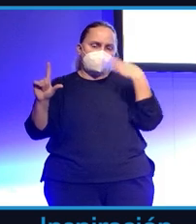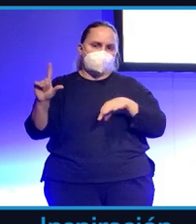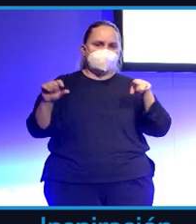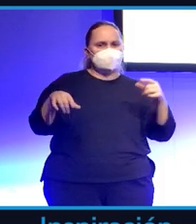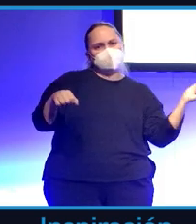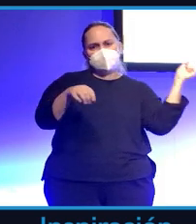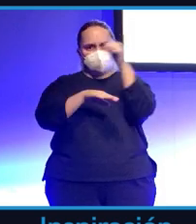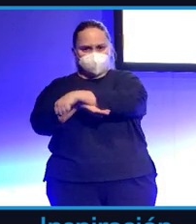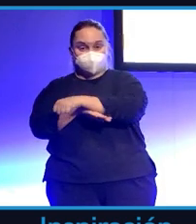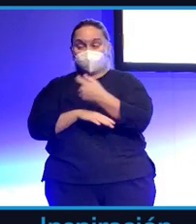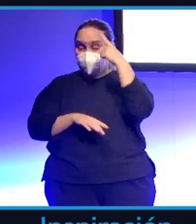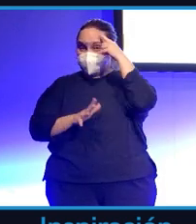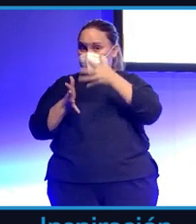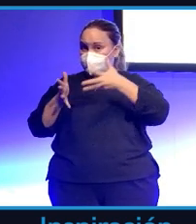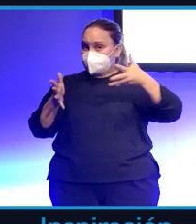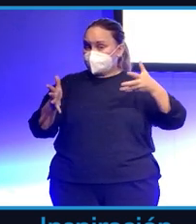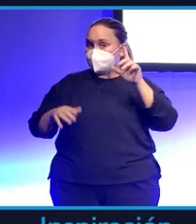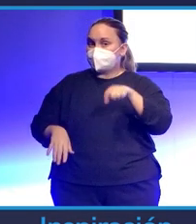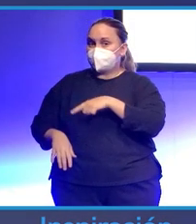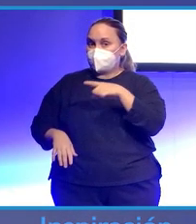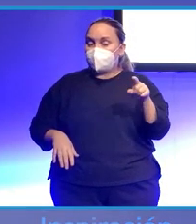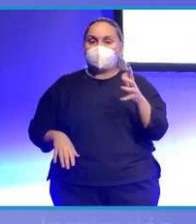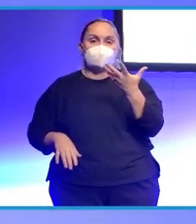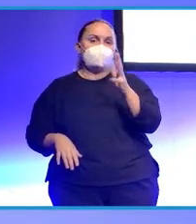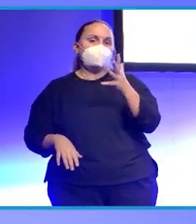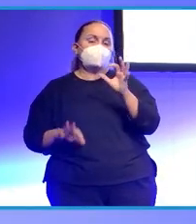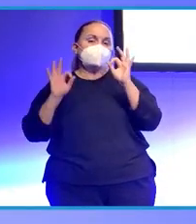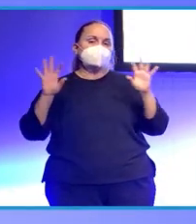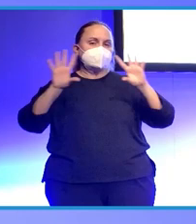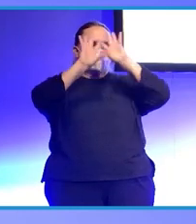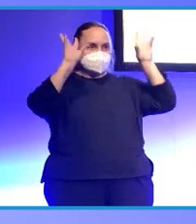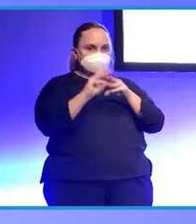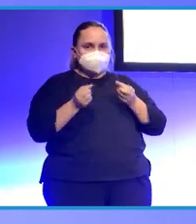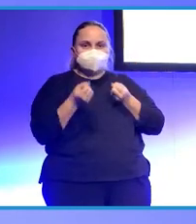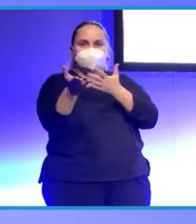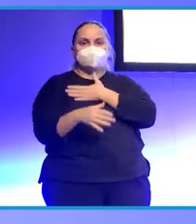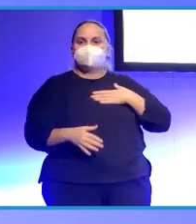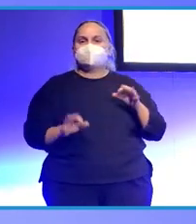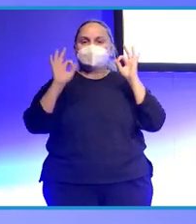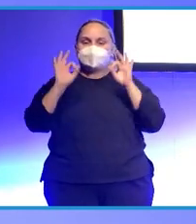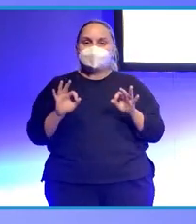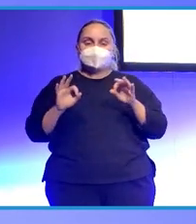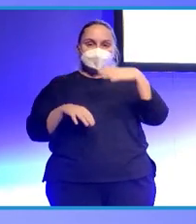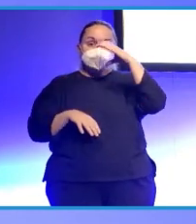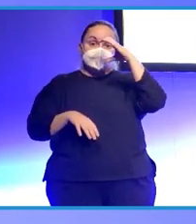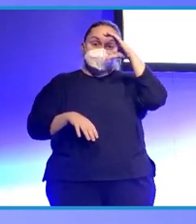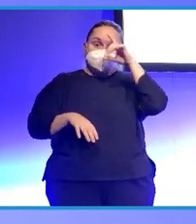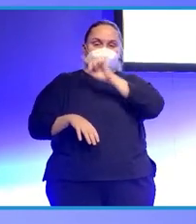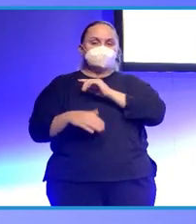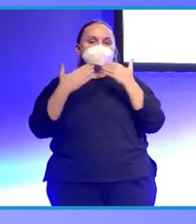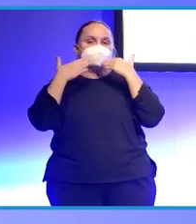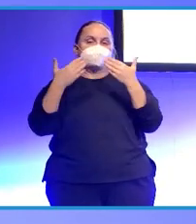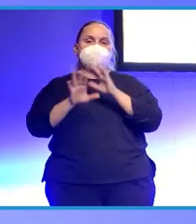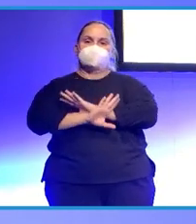No sé si me he alargado mucho, pero más o menos esto es lo que os quería contar. Os agradezco la atención y